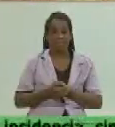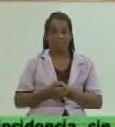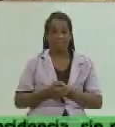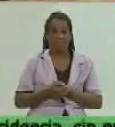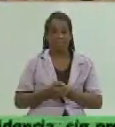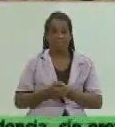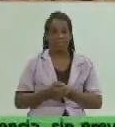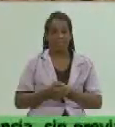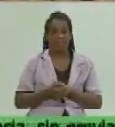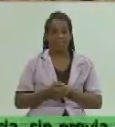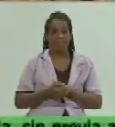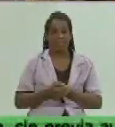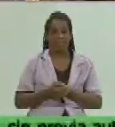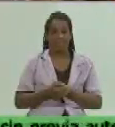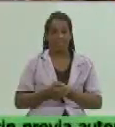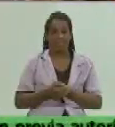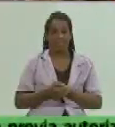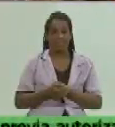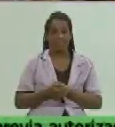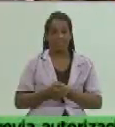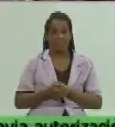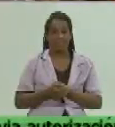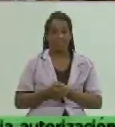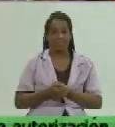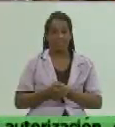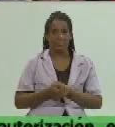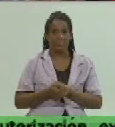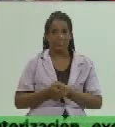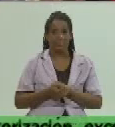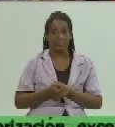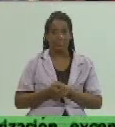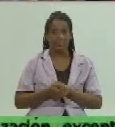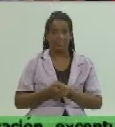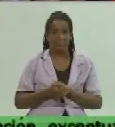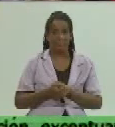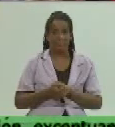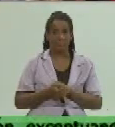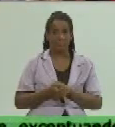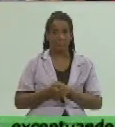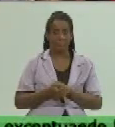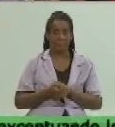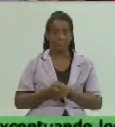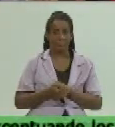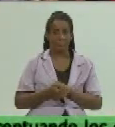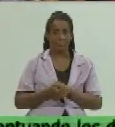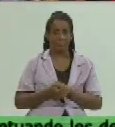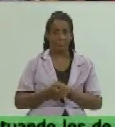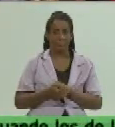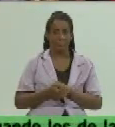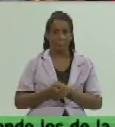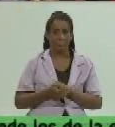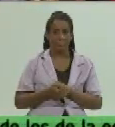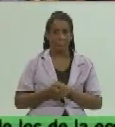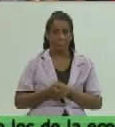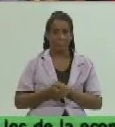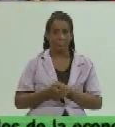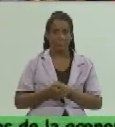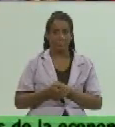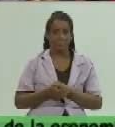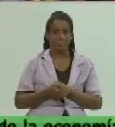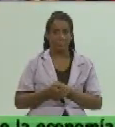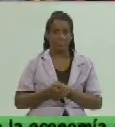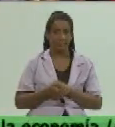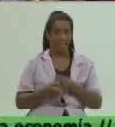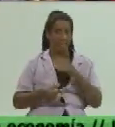el presidente ha estado insistiendo en esta última etapa en el